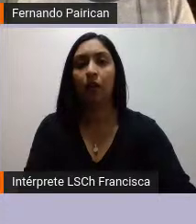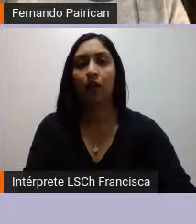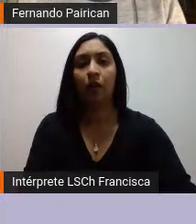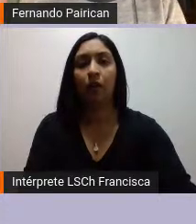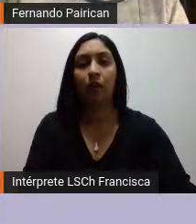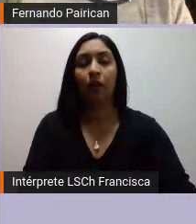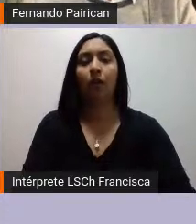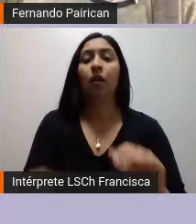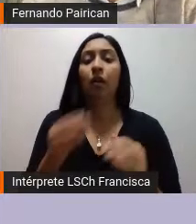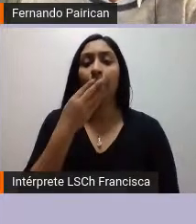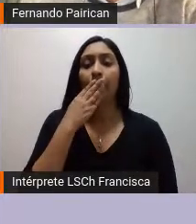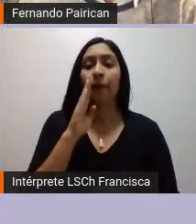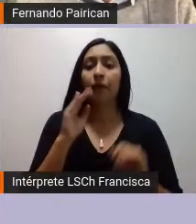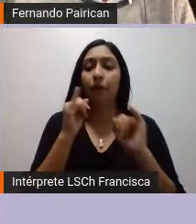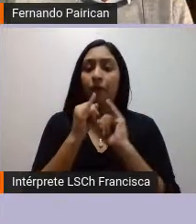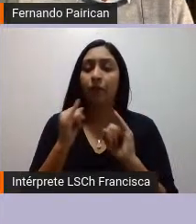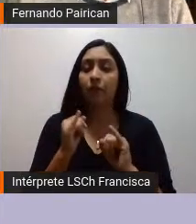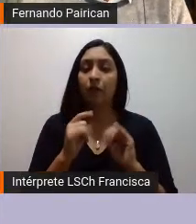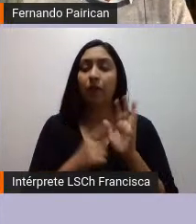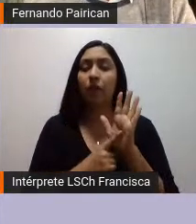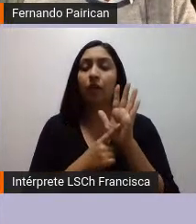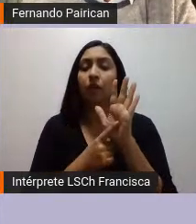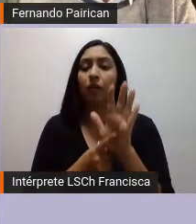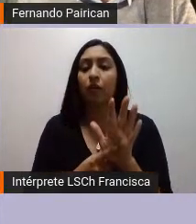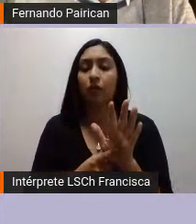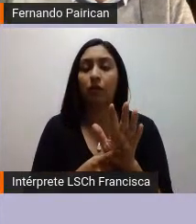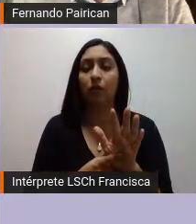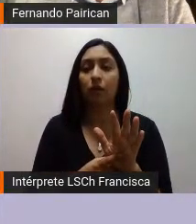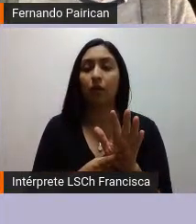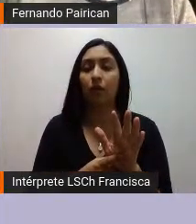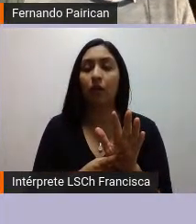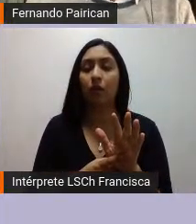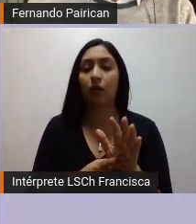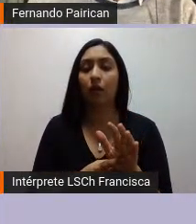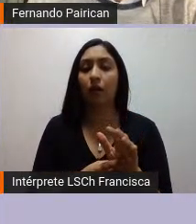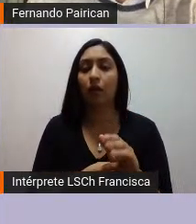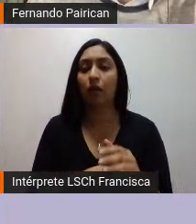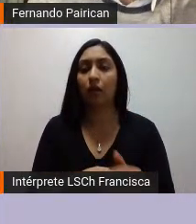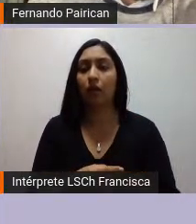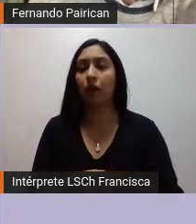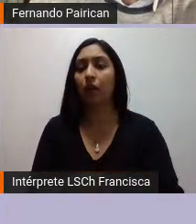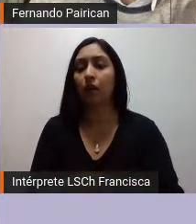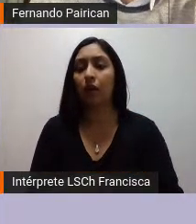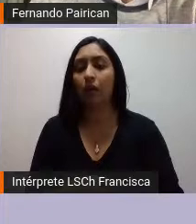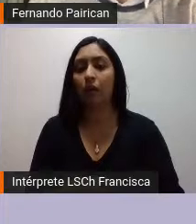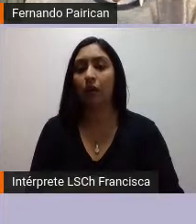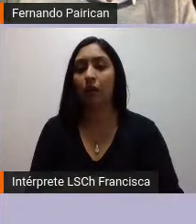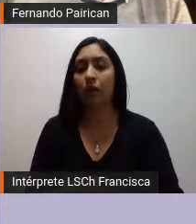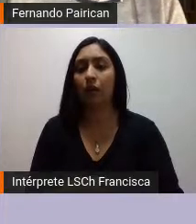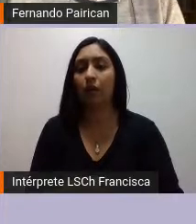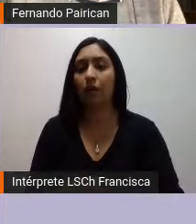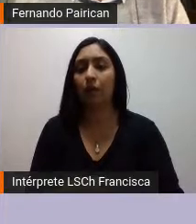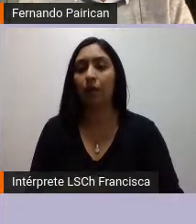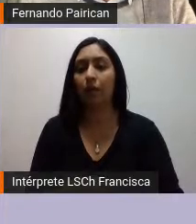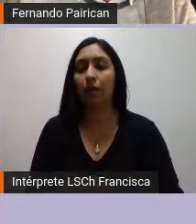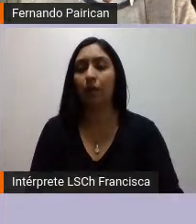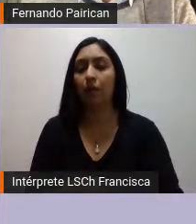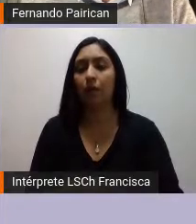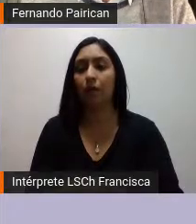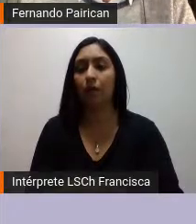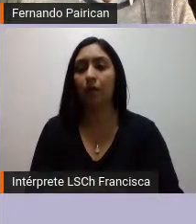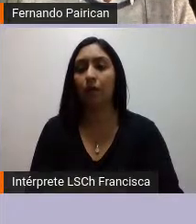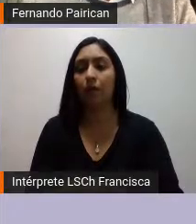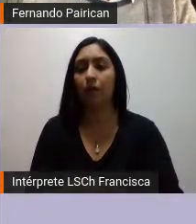no sé ya llevaron unas 20 semanas como uno de más vendidos según el ranking del Mercurio que es el libro El despojo del historiador